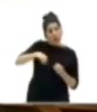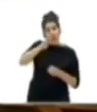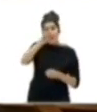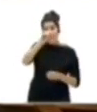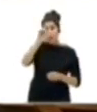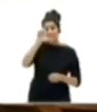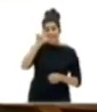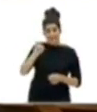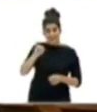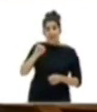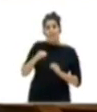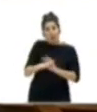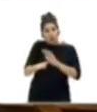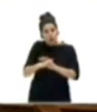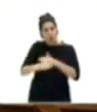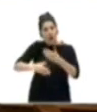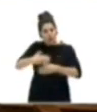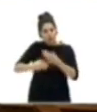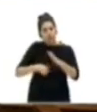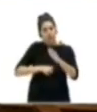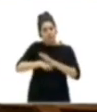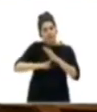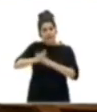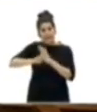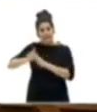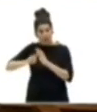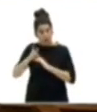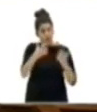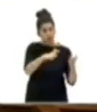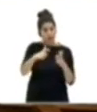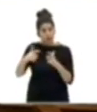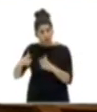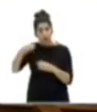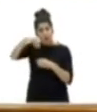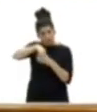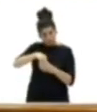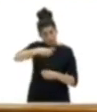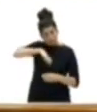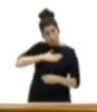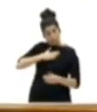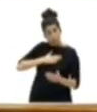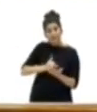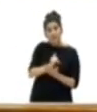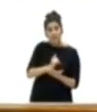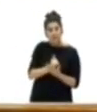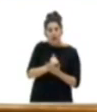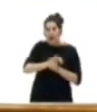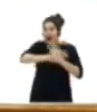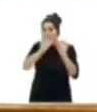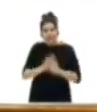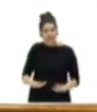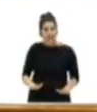para garantizar la continuación y desarrollo de los distintos sectores dentro de nuestra agricultura. En definitiva,